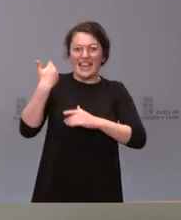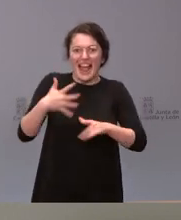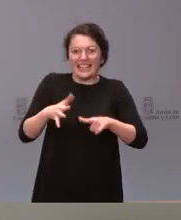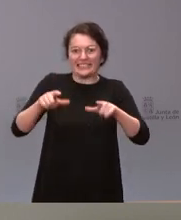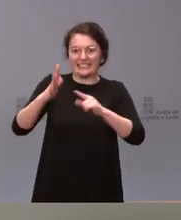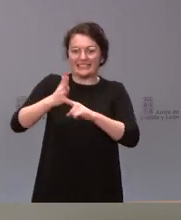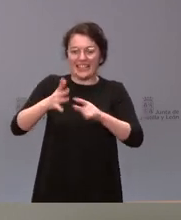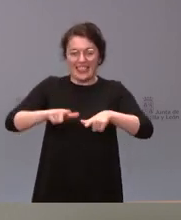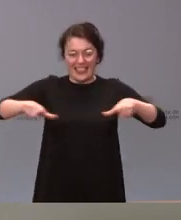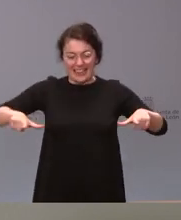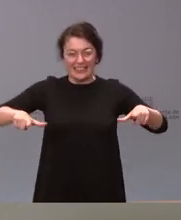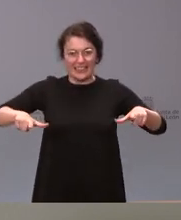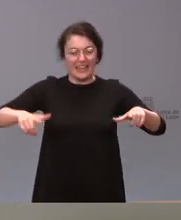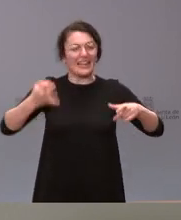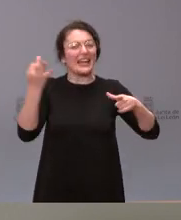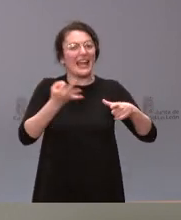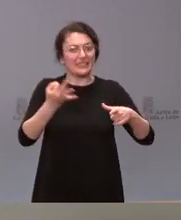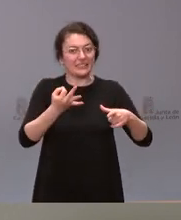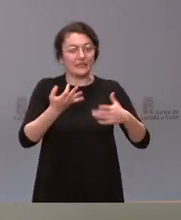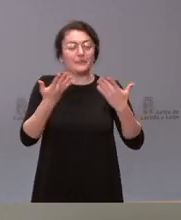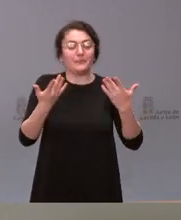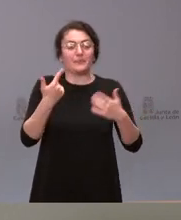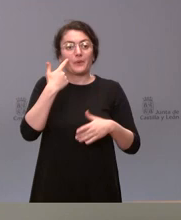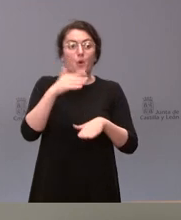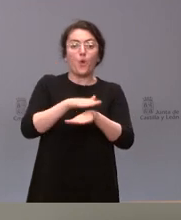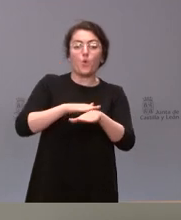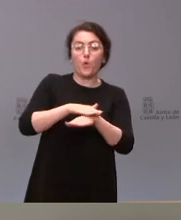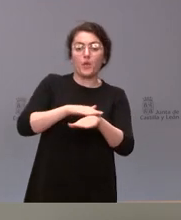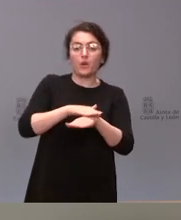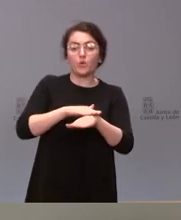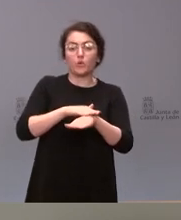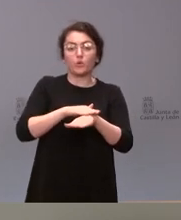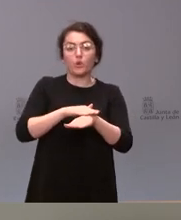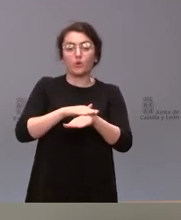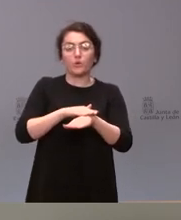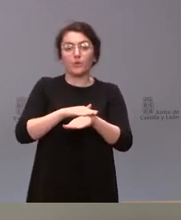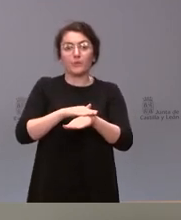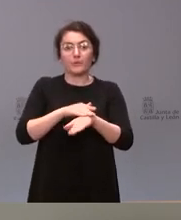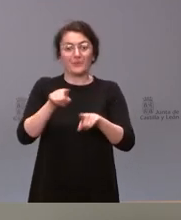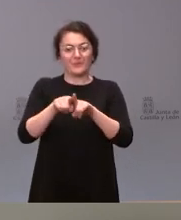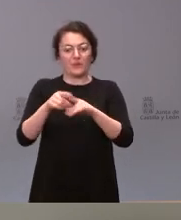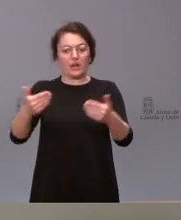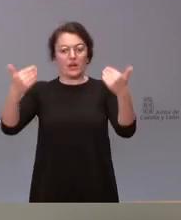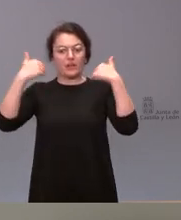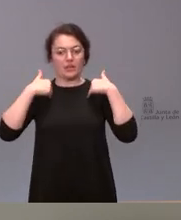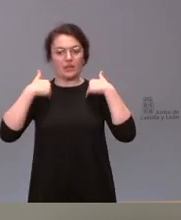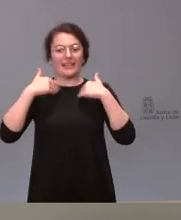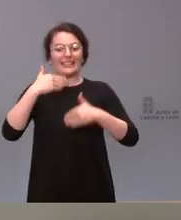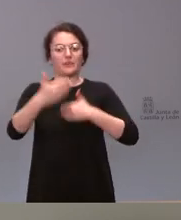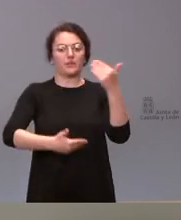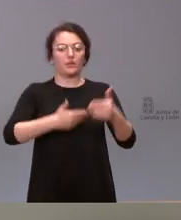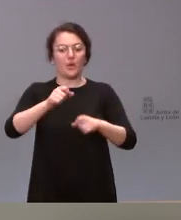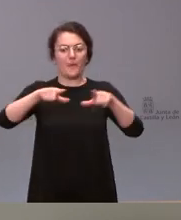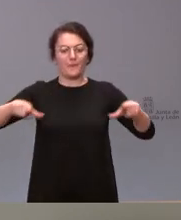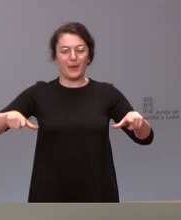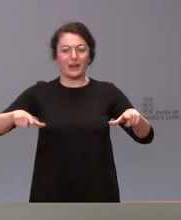al gobierno y al estado corresponde la tramitación en el ámbito eólico hablamos de aquellos parques de más de 50